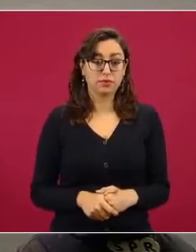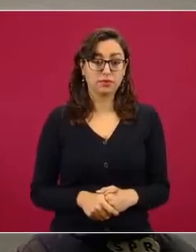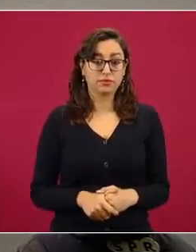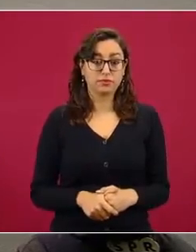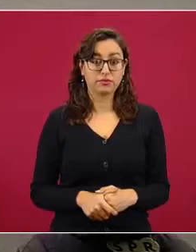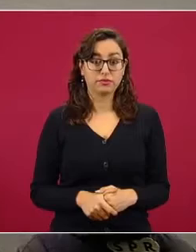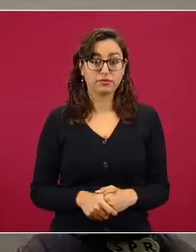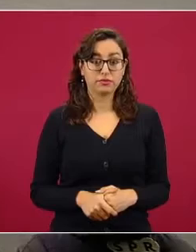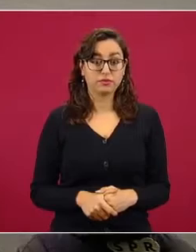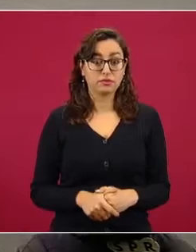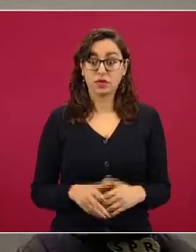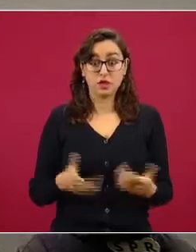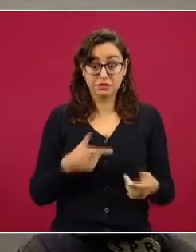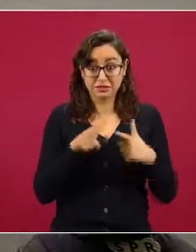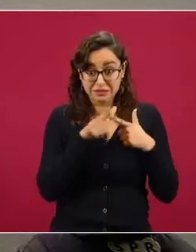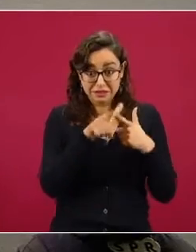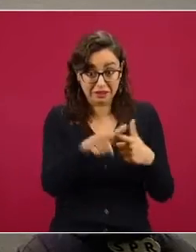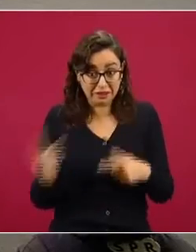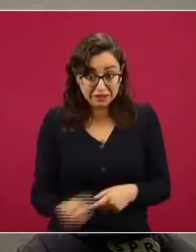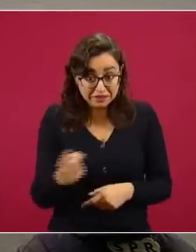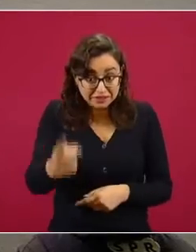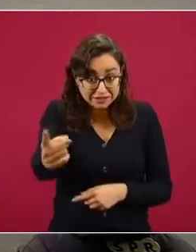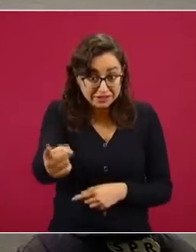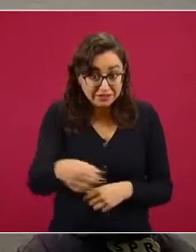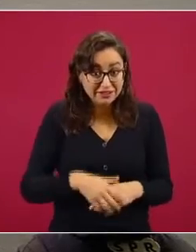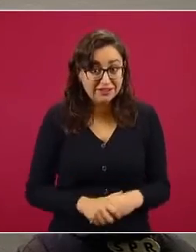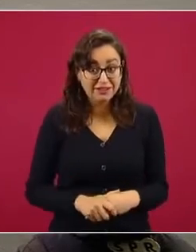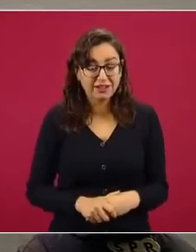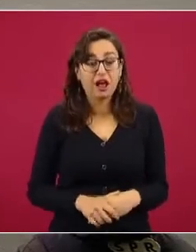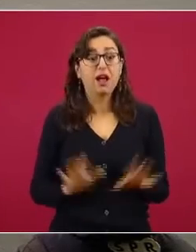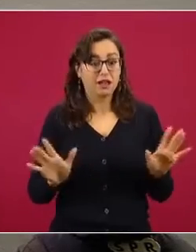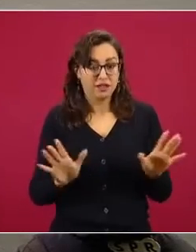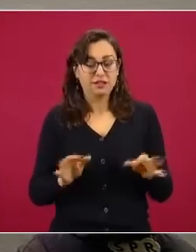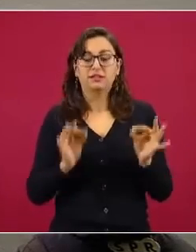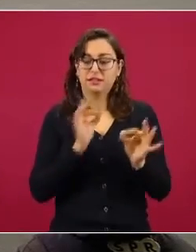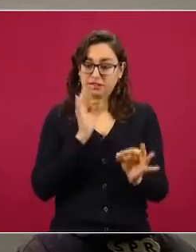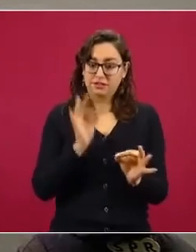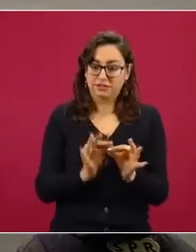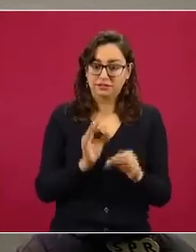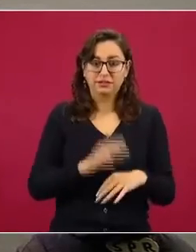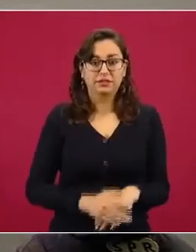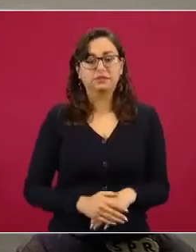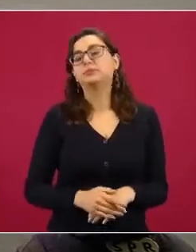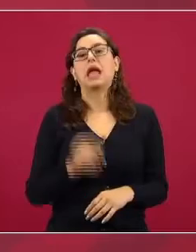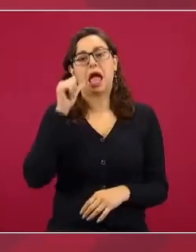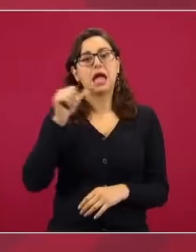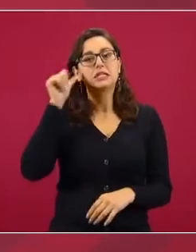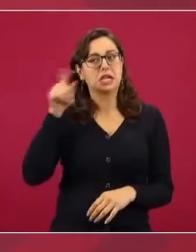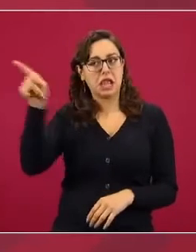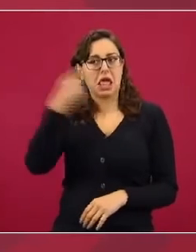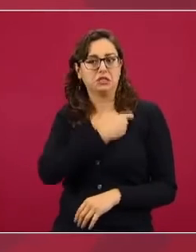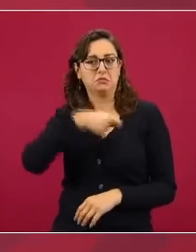no termina bueno todo eso nos lo recetaron ayer